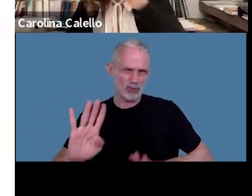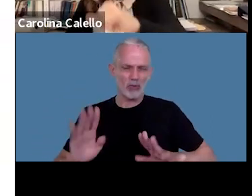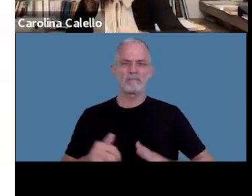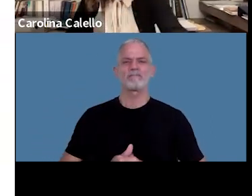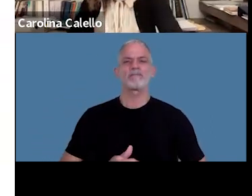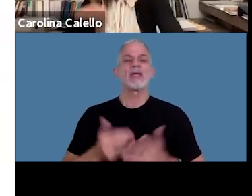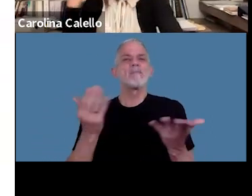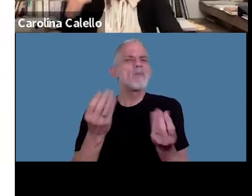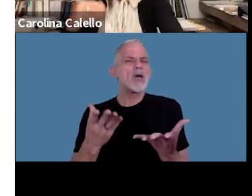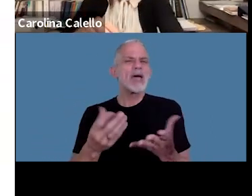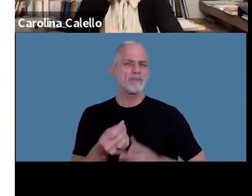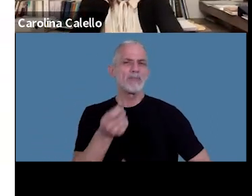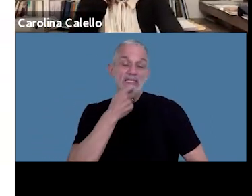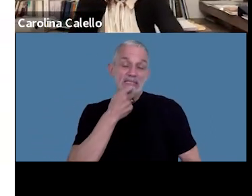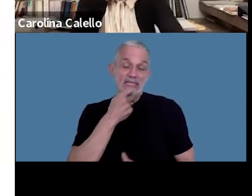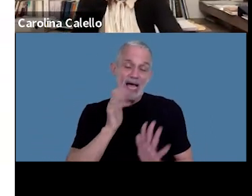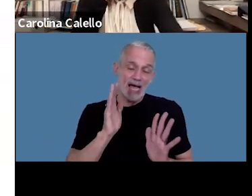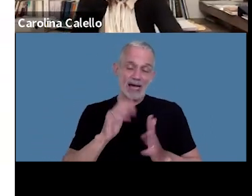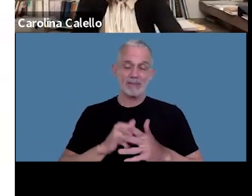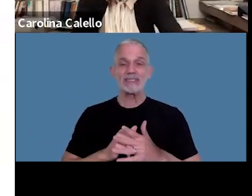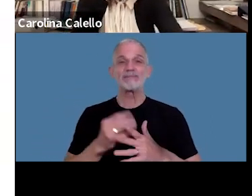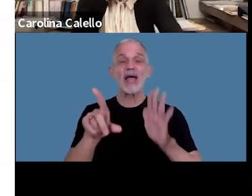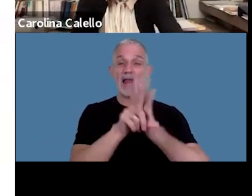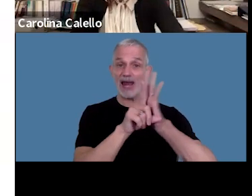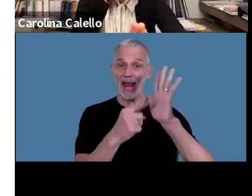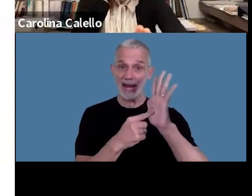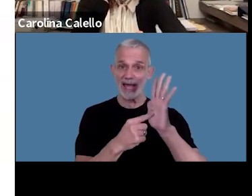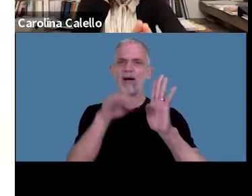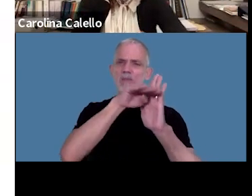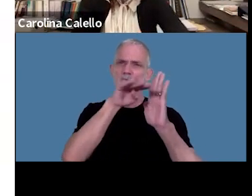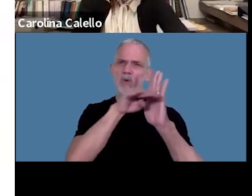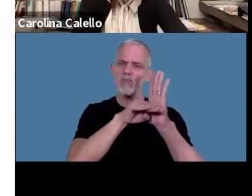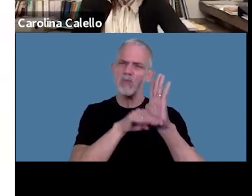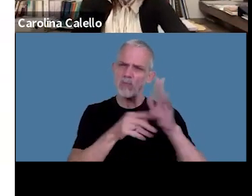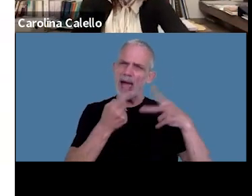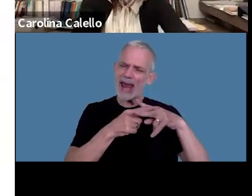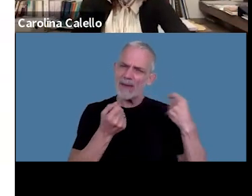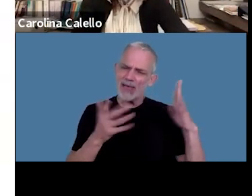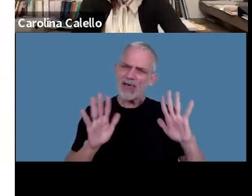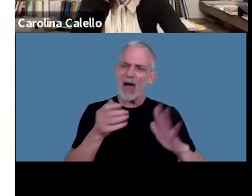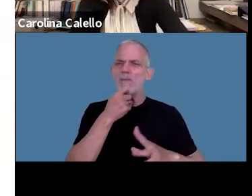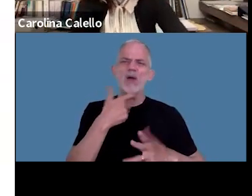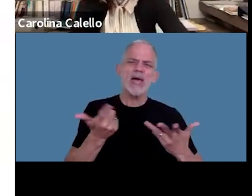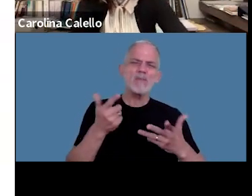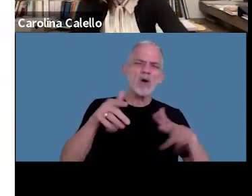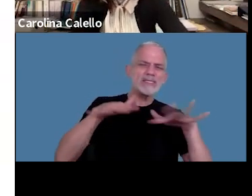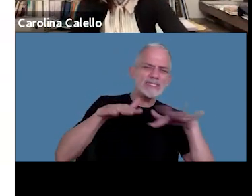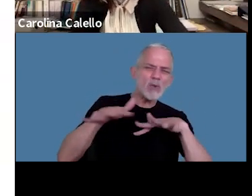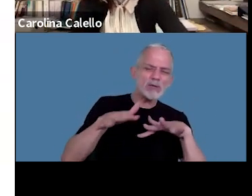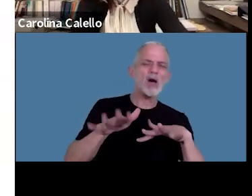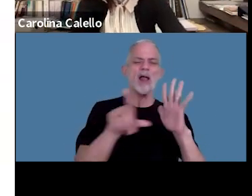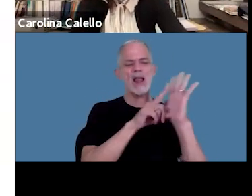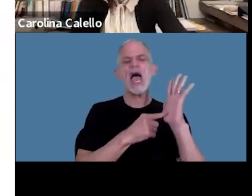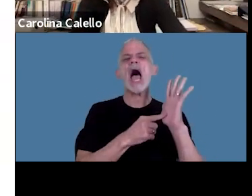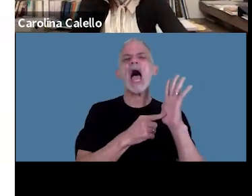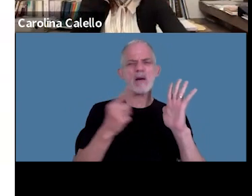porque si bien la ley da determinadas herramientas de que frente a determinada circunstancia se